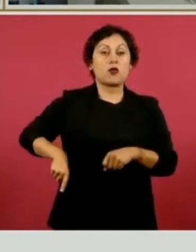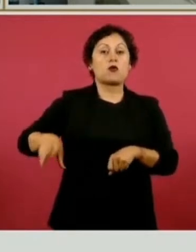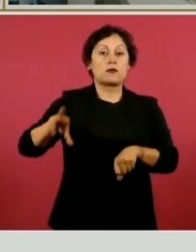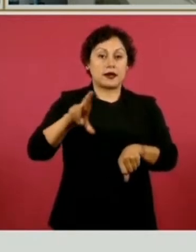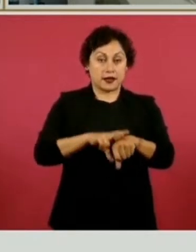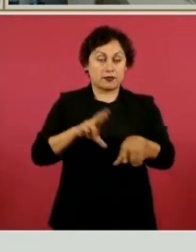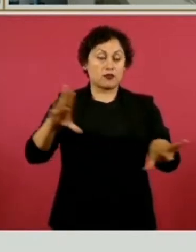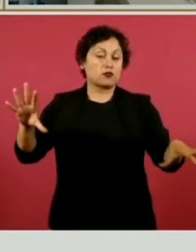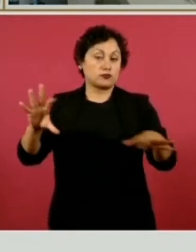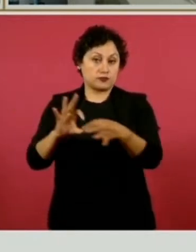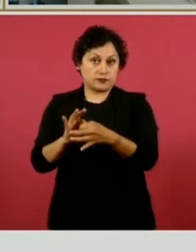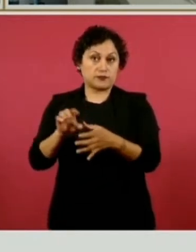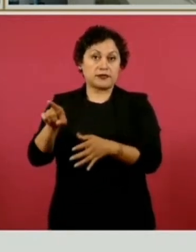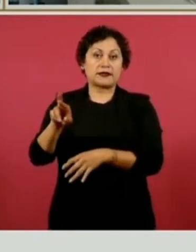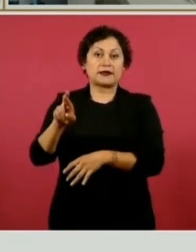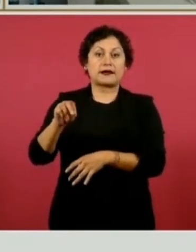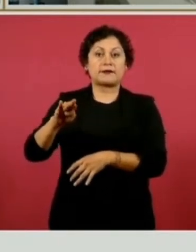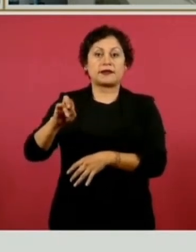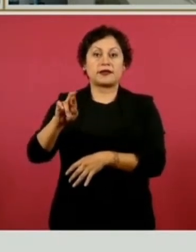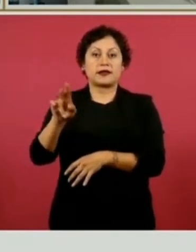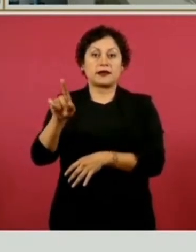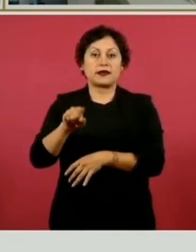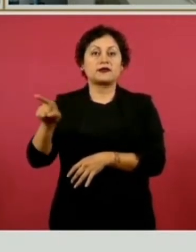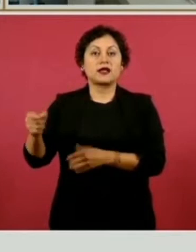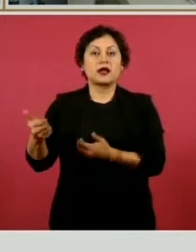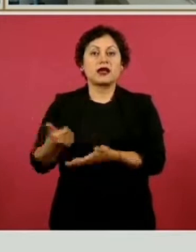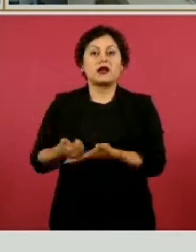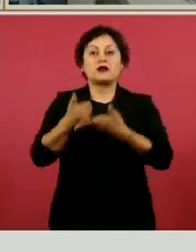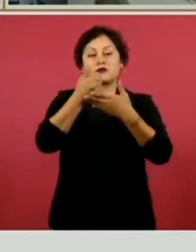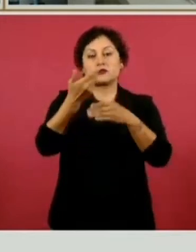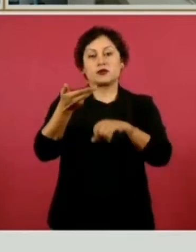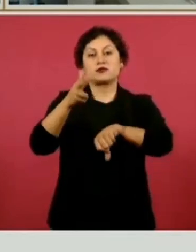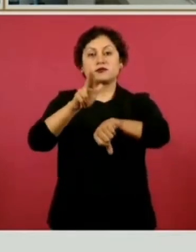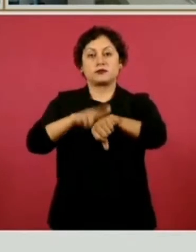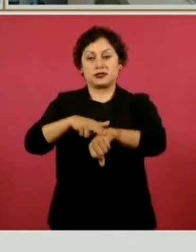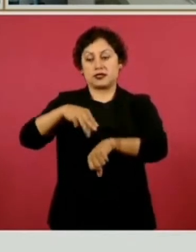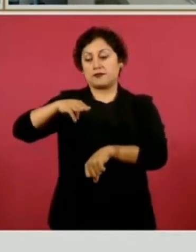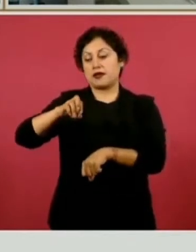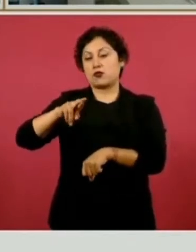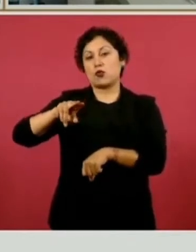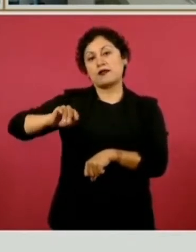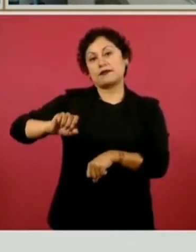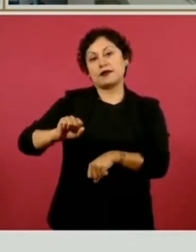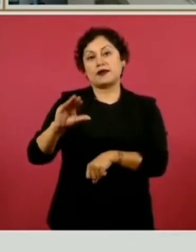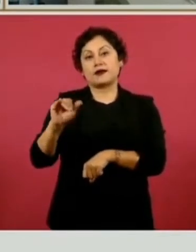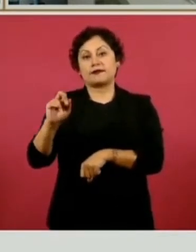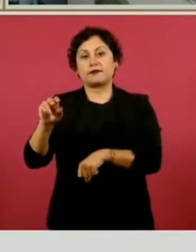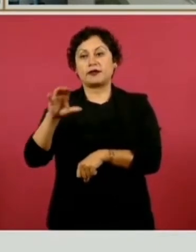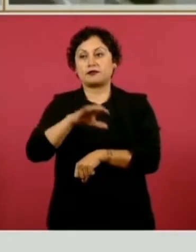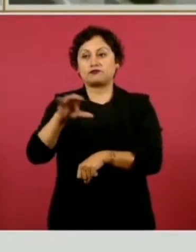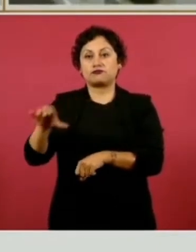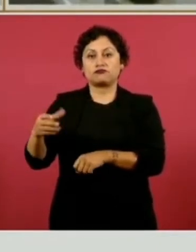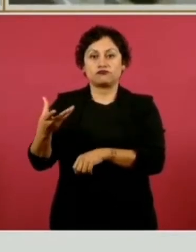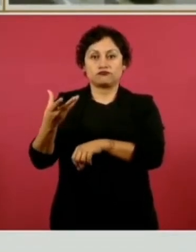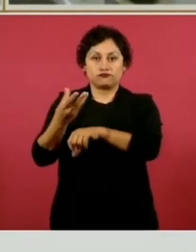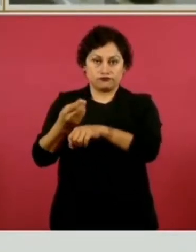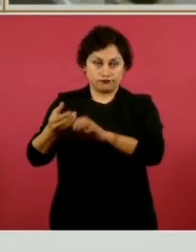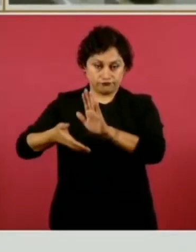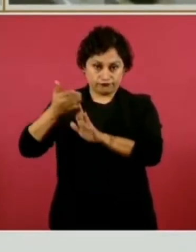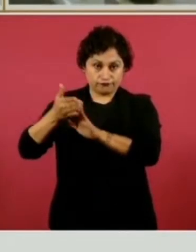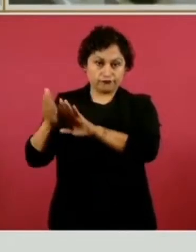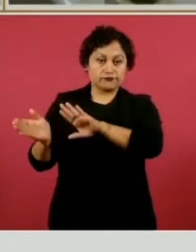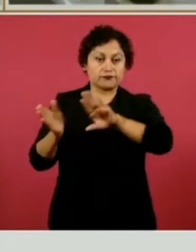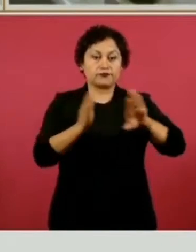se está trabajando en la construcción del Hospital General de Maruata y el de Arantepec. En el caso de Morelos, 154